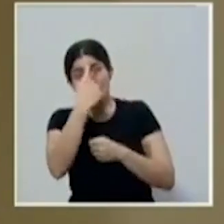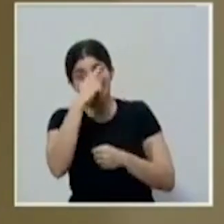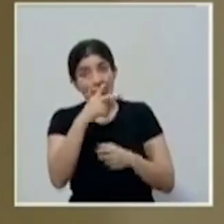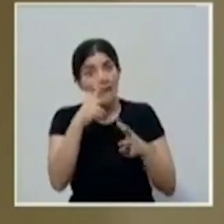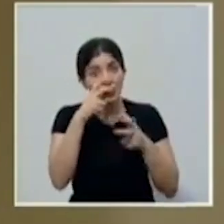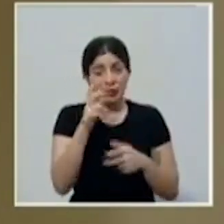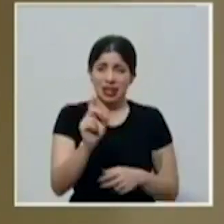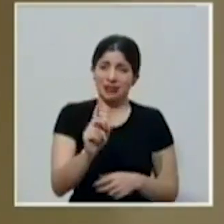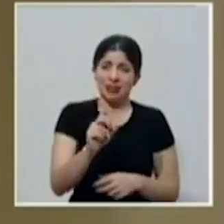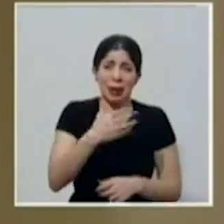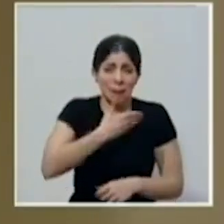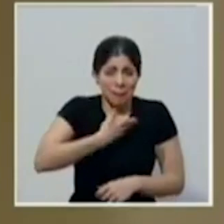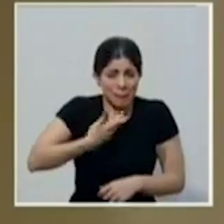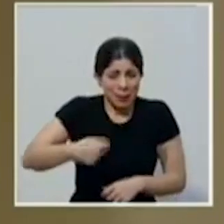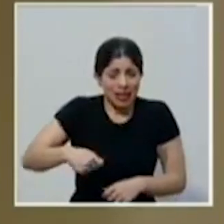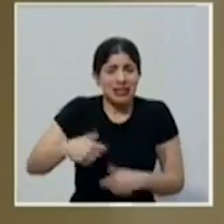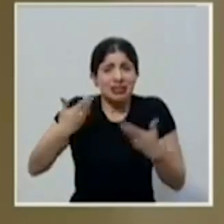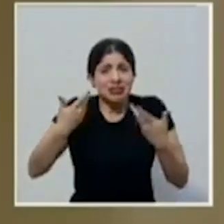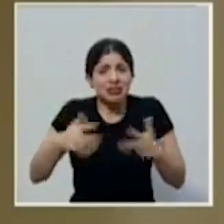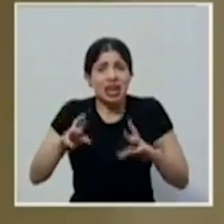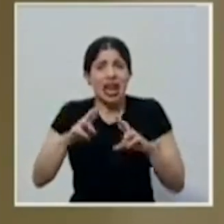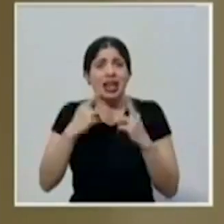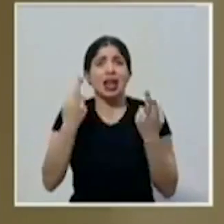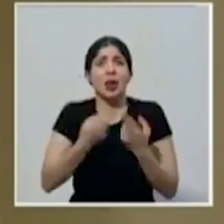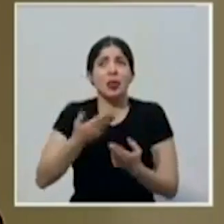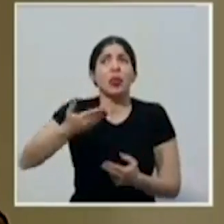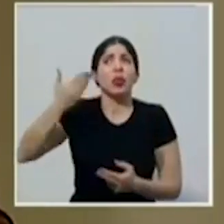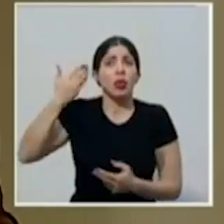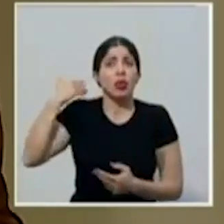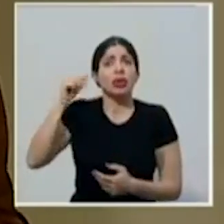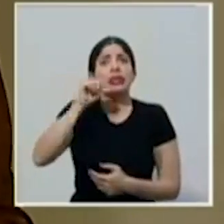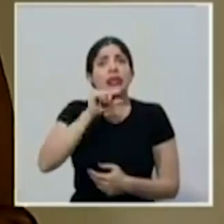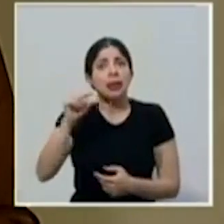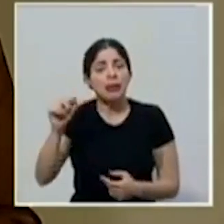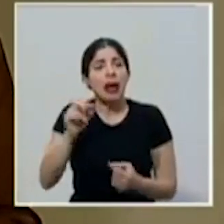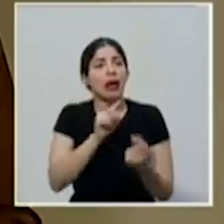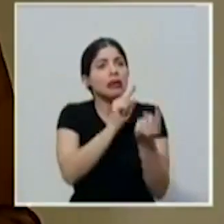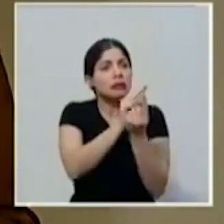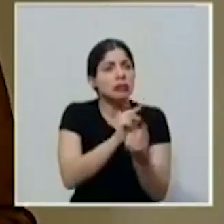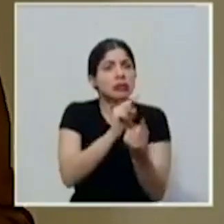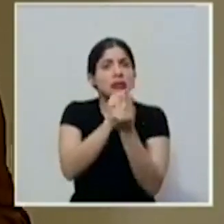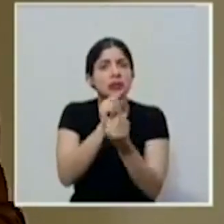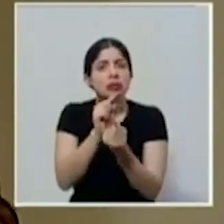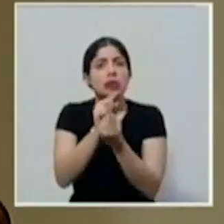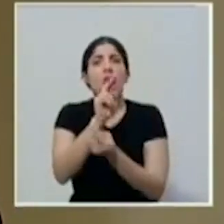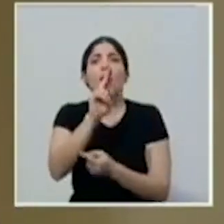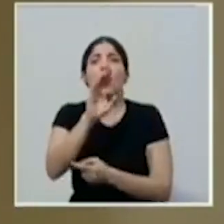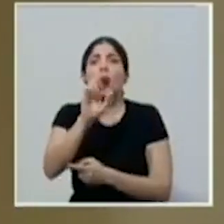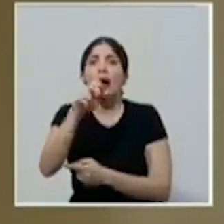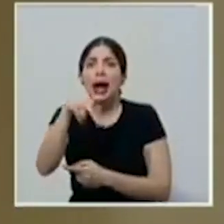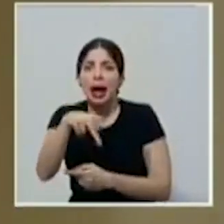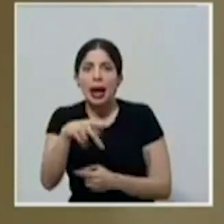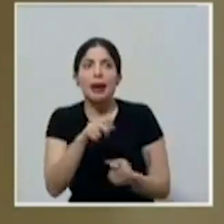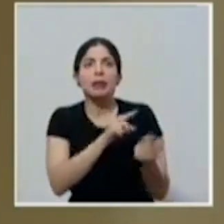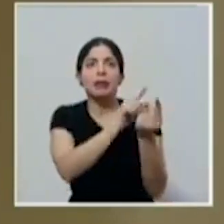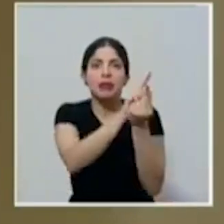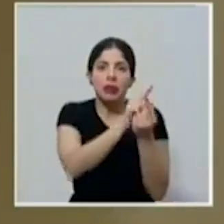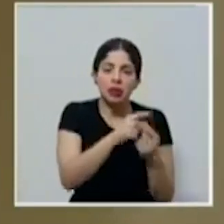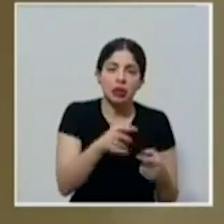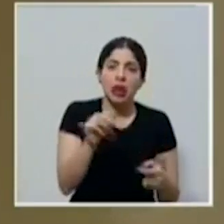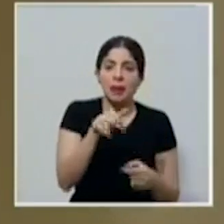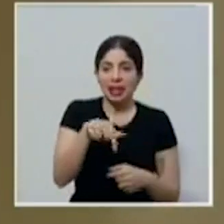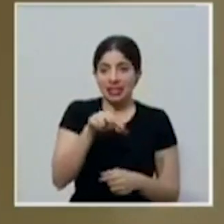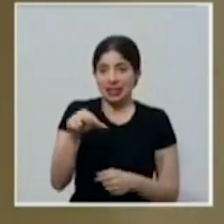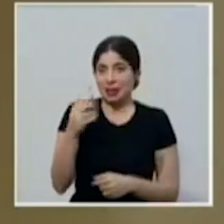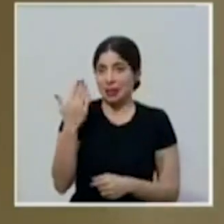escuchados. El presidente de la República se reunió hace varias semanas con la cúpula de la UCAEP y también esta